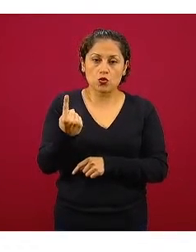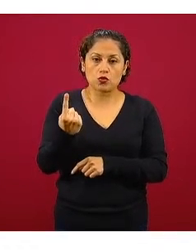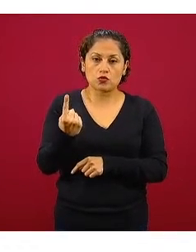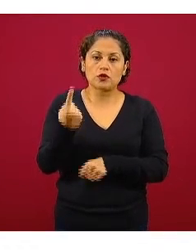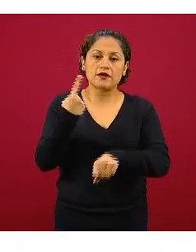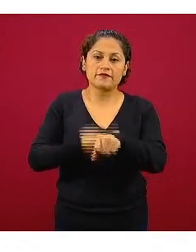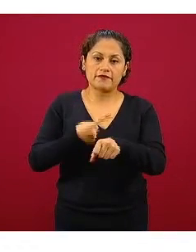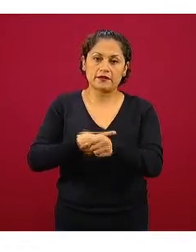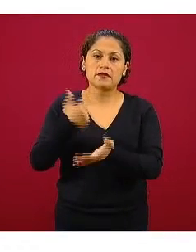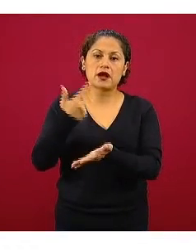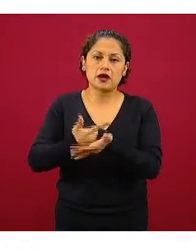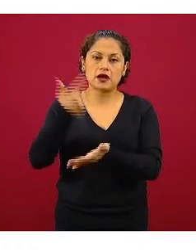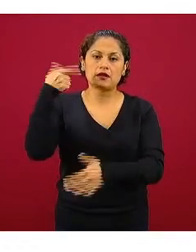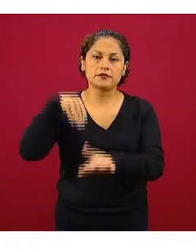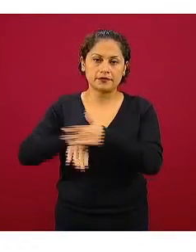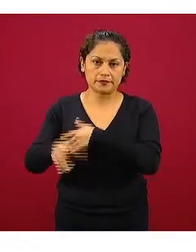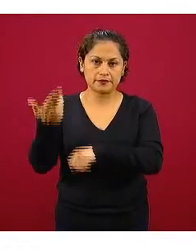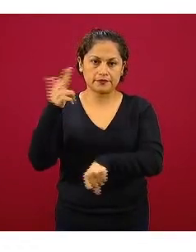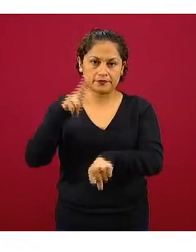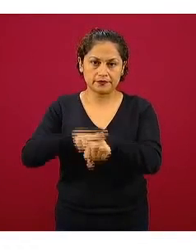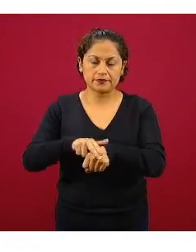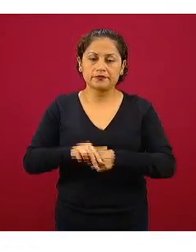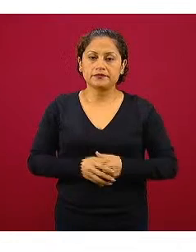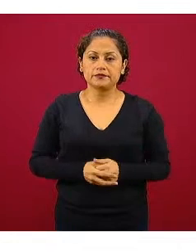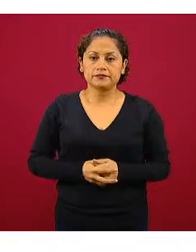hospitalización la siguiente